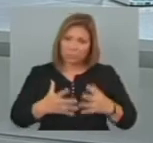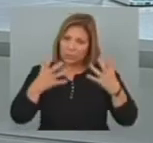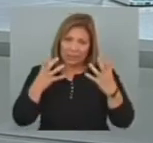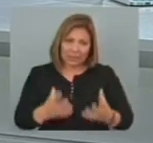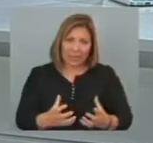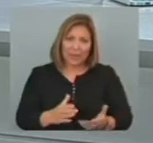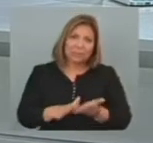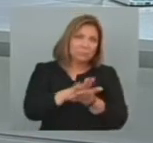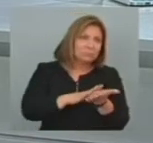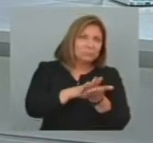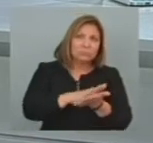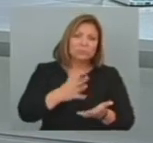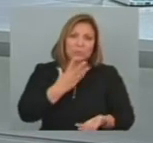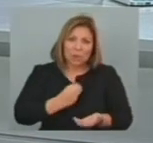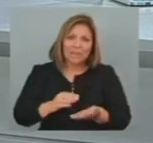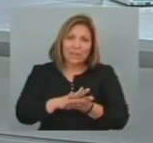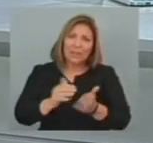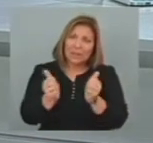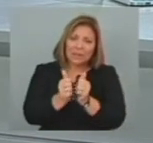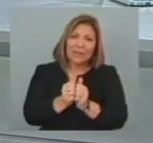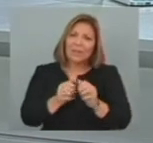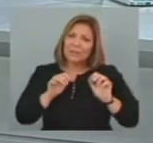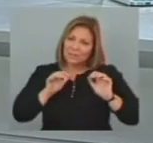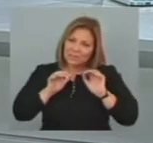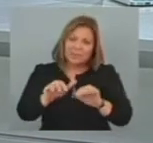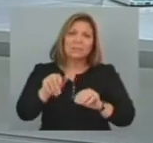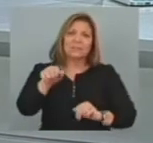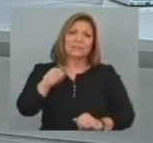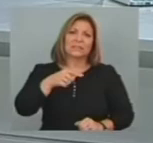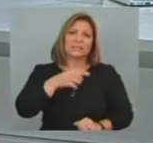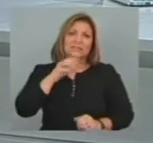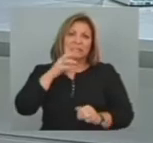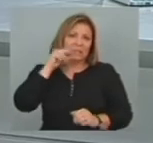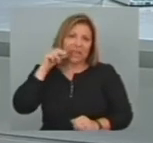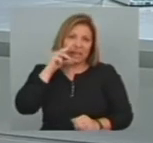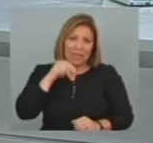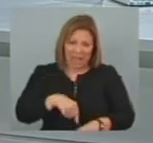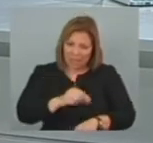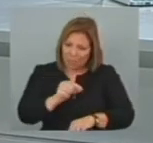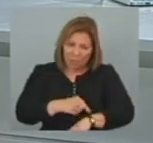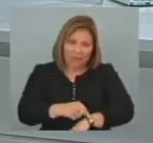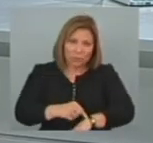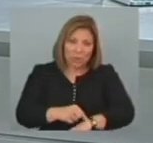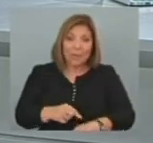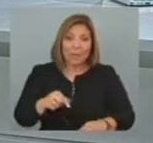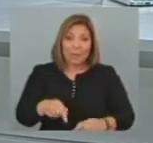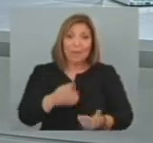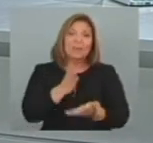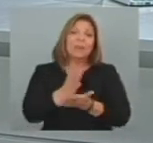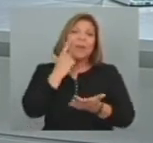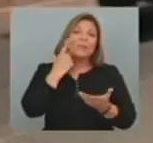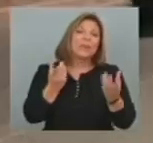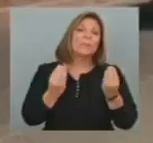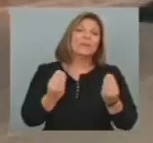convencer a sus aliados De efectuar un ataque a Siria en las próximas horas Veamos lo que ha ocurrido últimamente en ese país